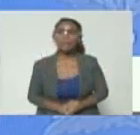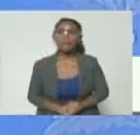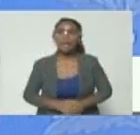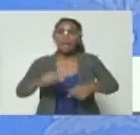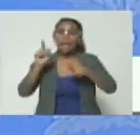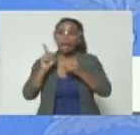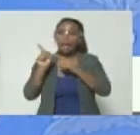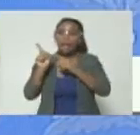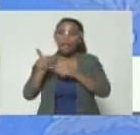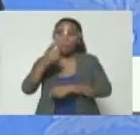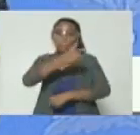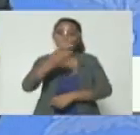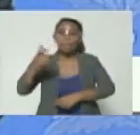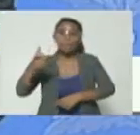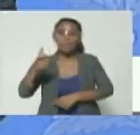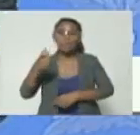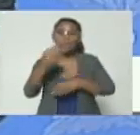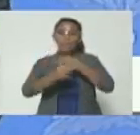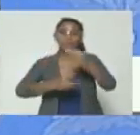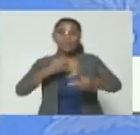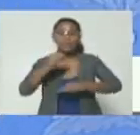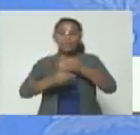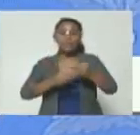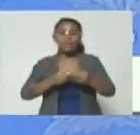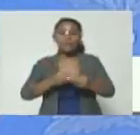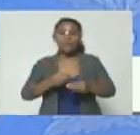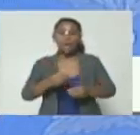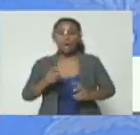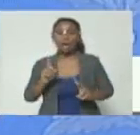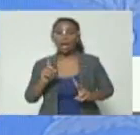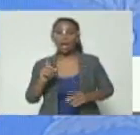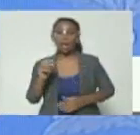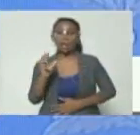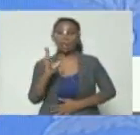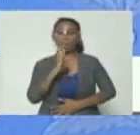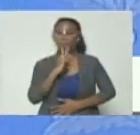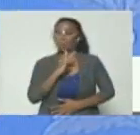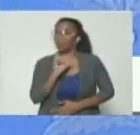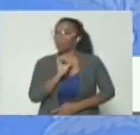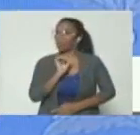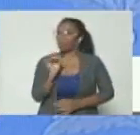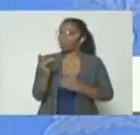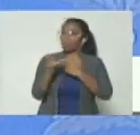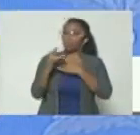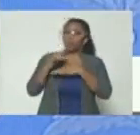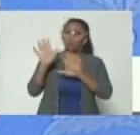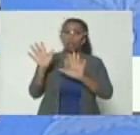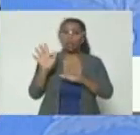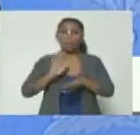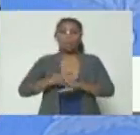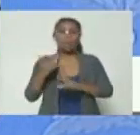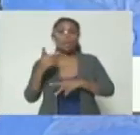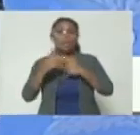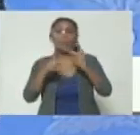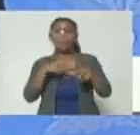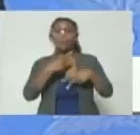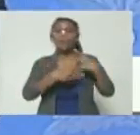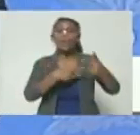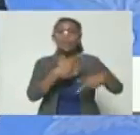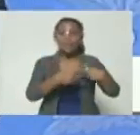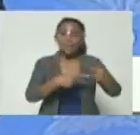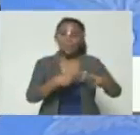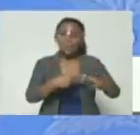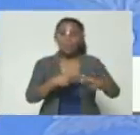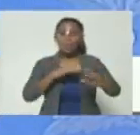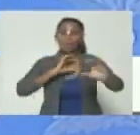gente se crea impune, Erika, porque como estamos en un proceso de conversaciones